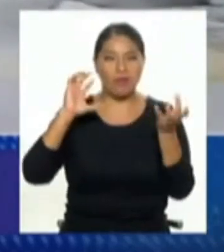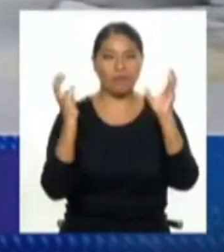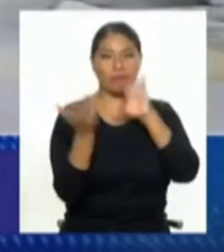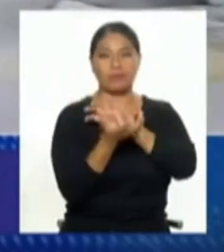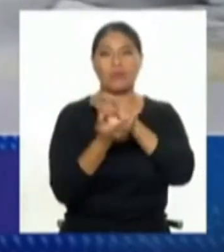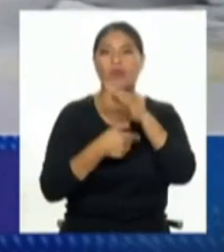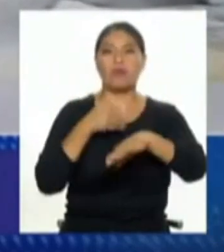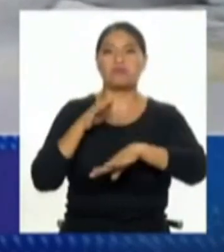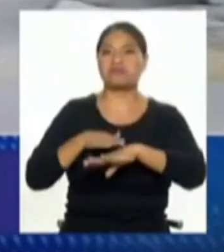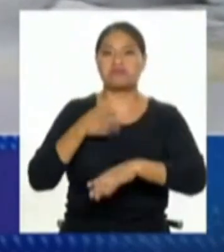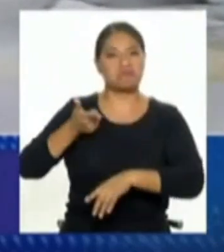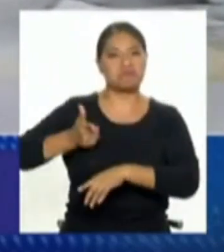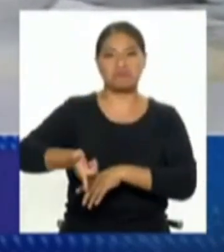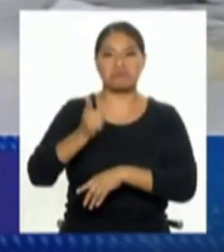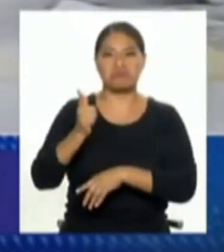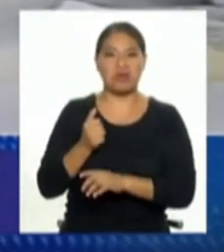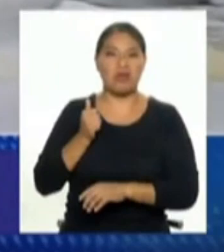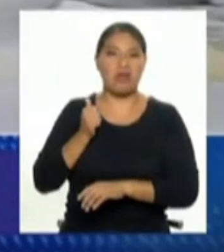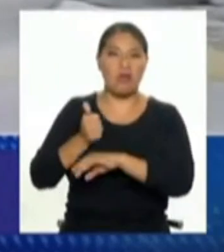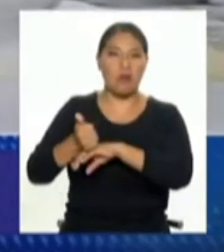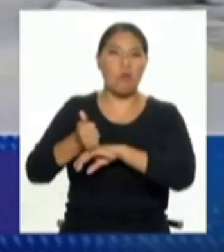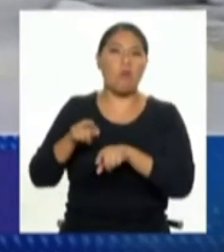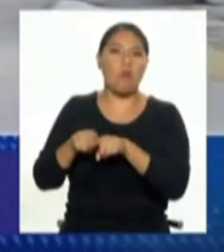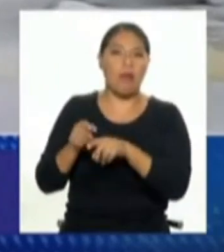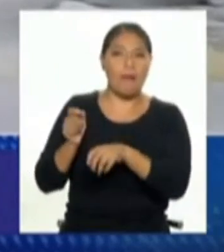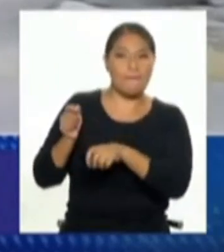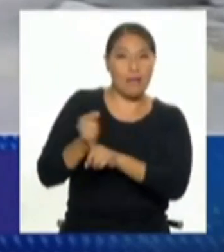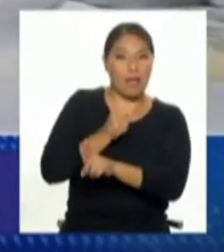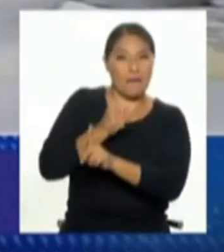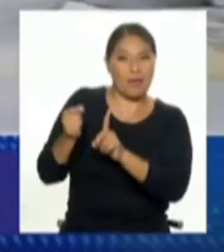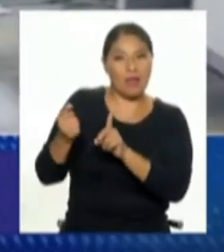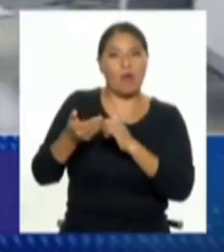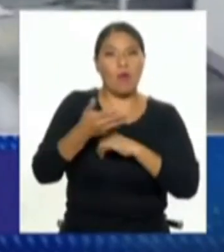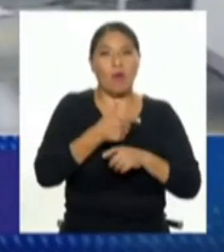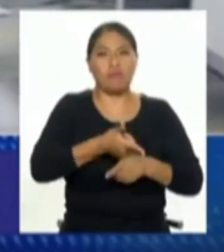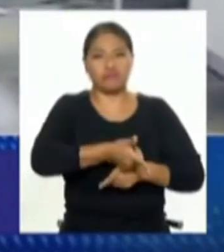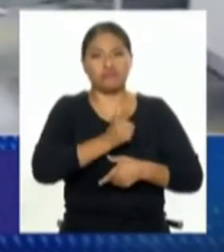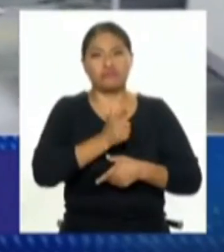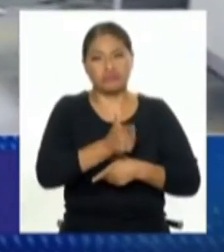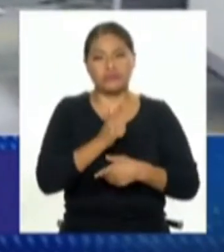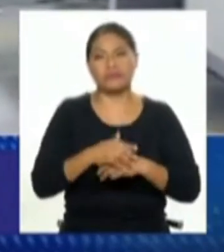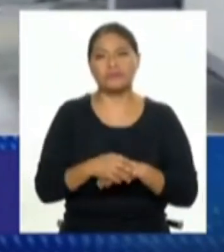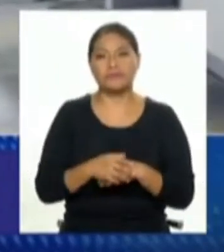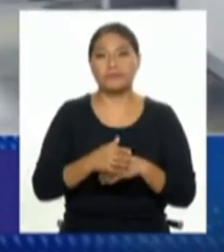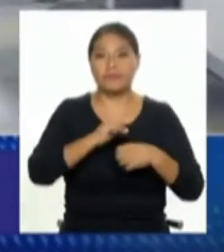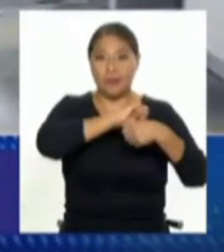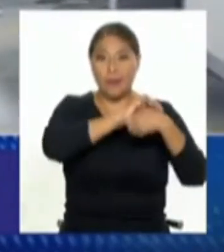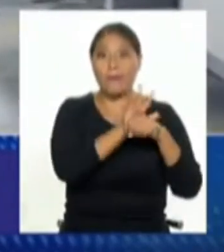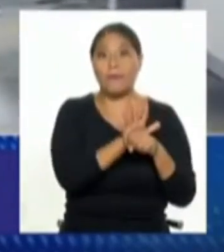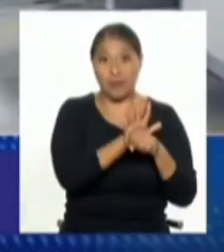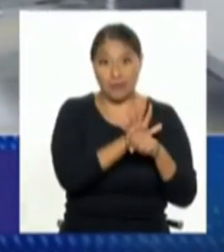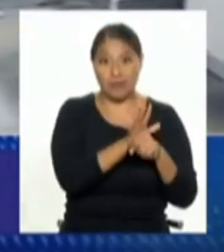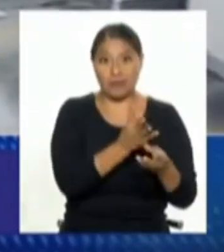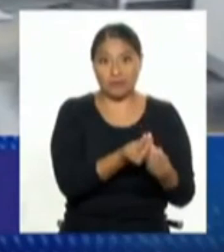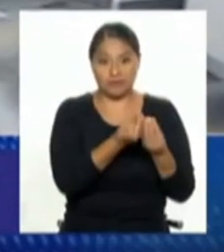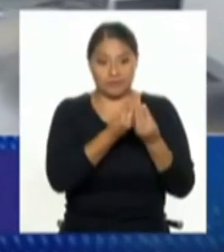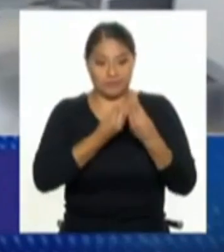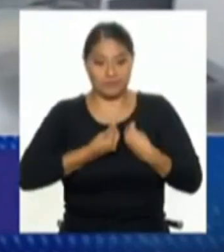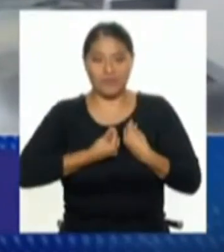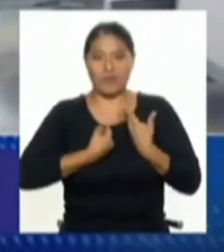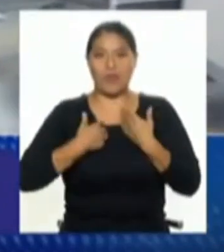incrementar la agresividad hacia otra persona. Recordemos que por la pandemia hemos perdido muchas habilidades socioemocionales